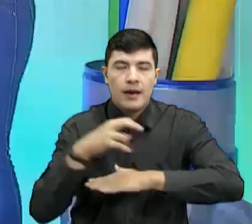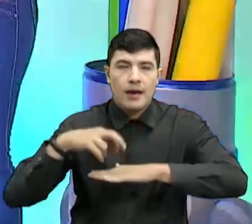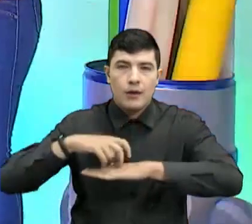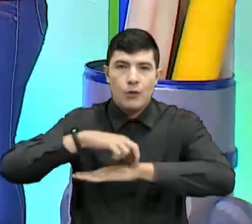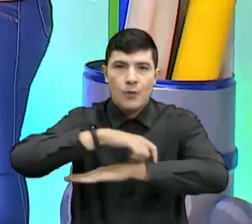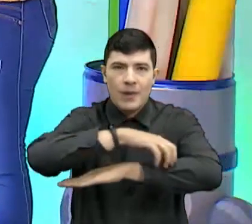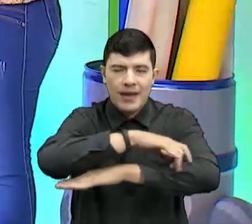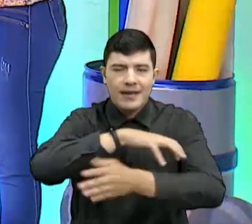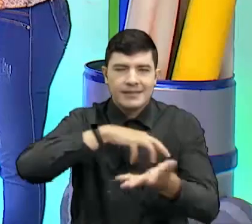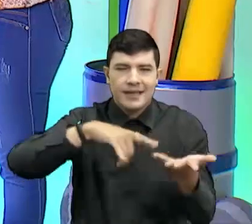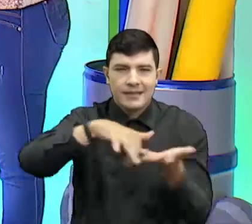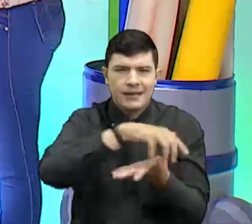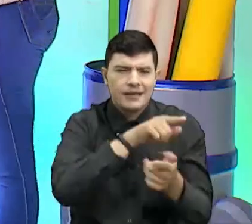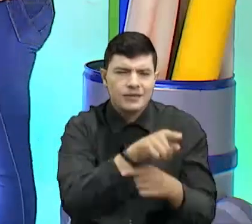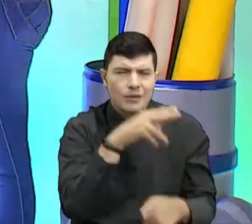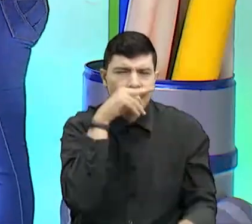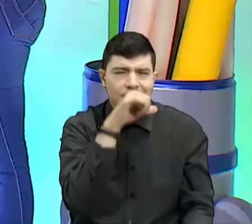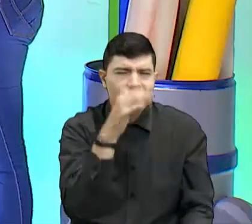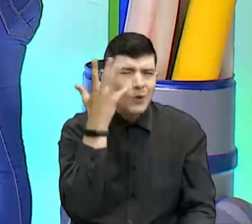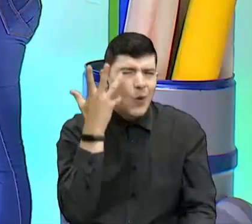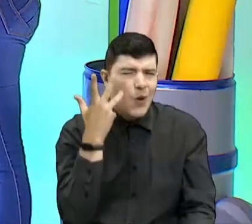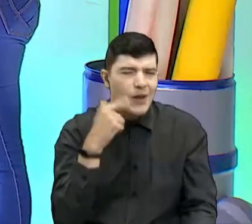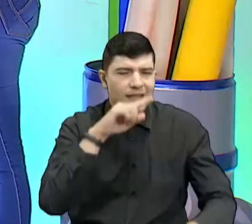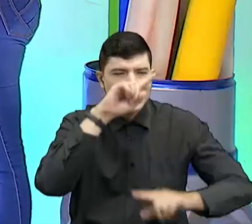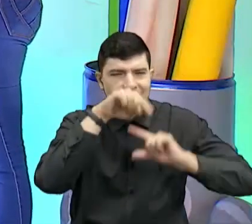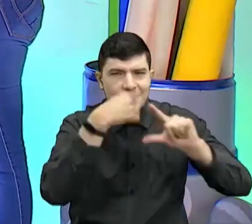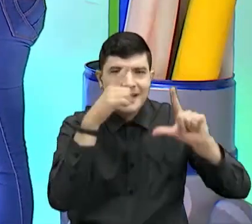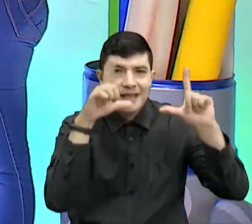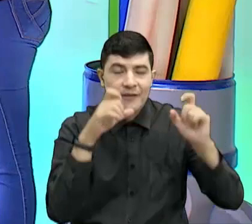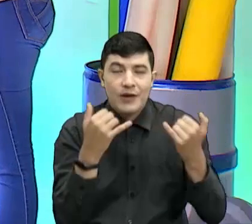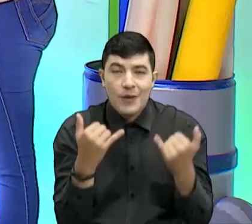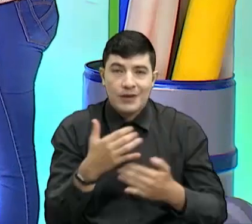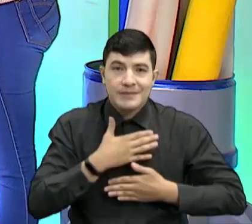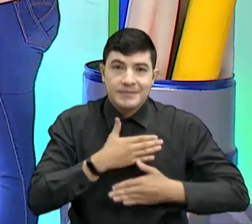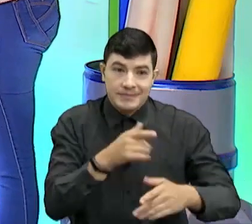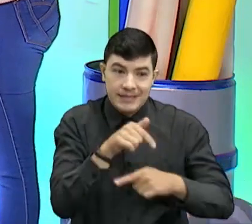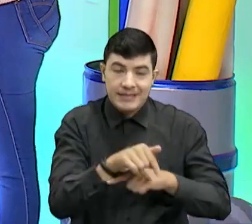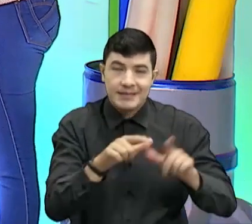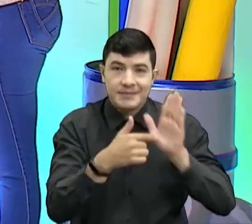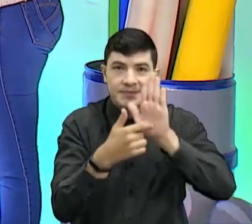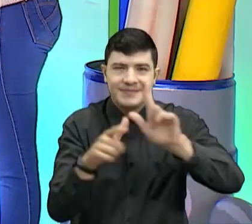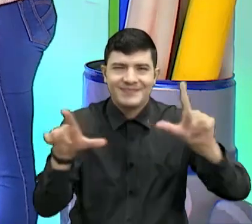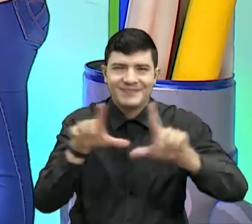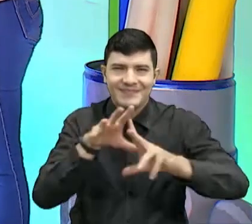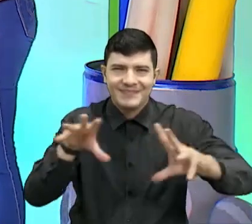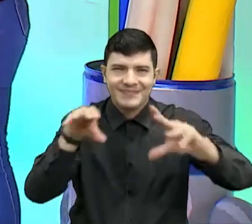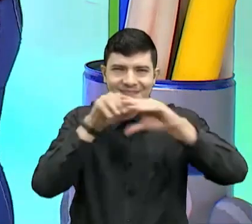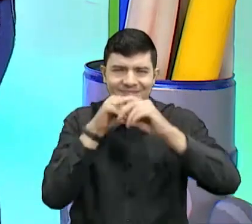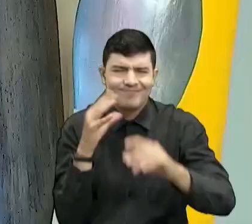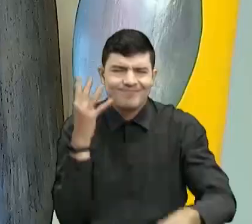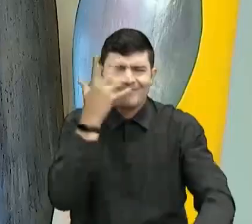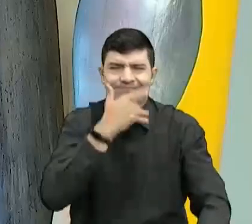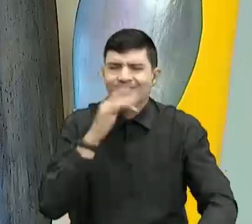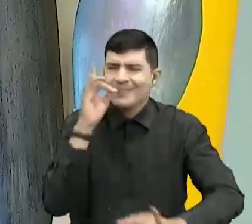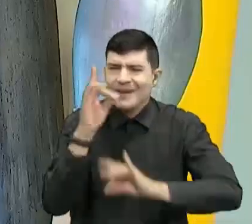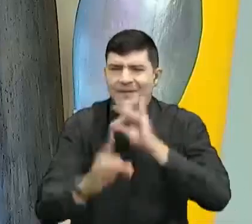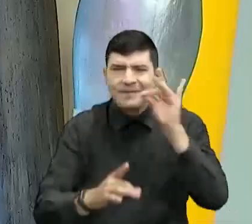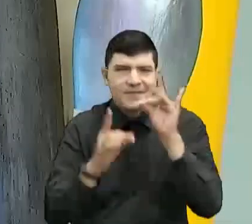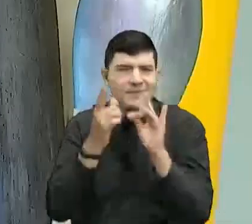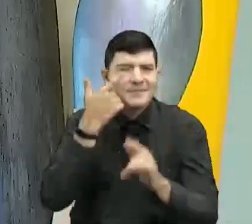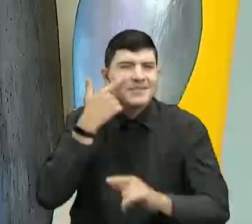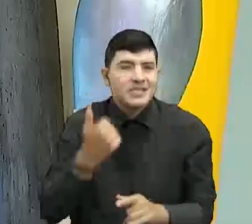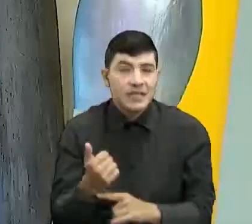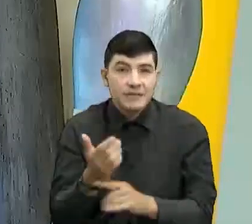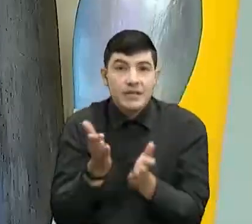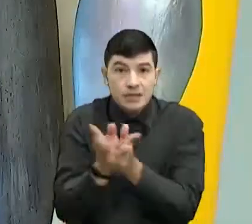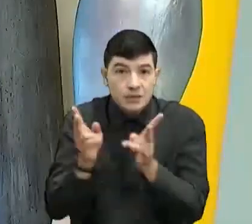manda su fotico. Y bueno, hoy por acá nos saludan las pantallas del canal TRO, eso es maravilloso, es fantástico